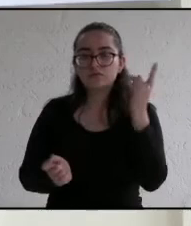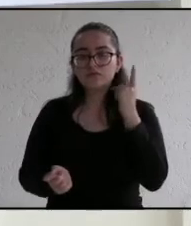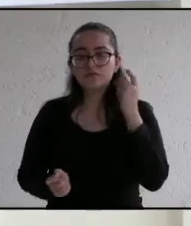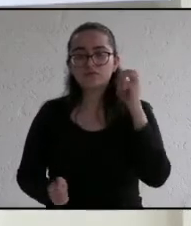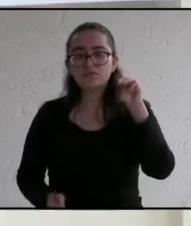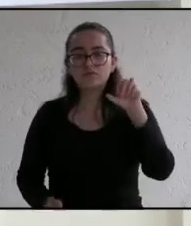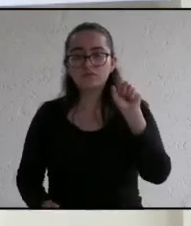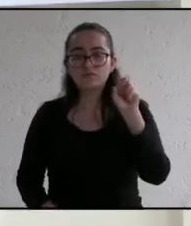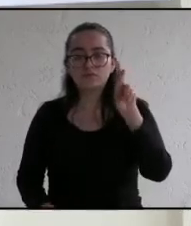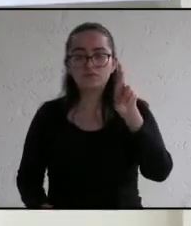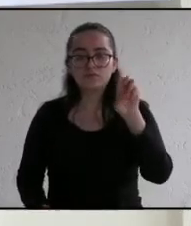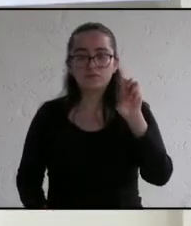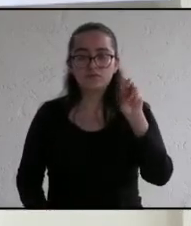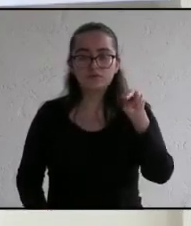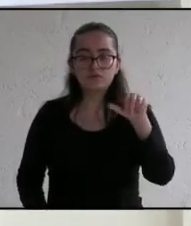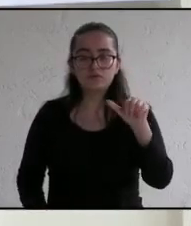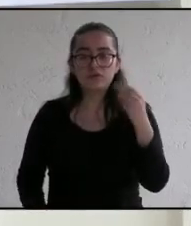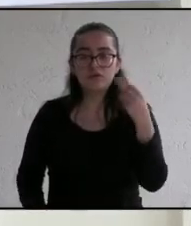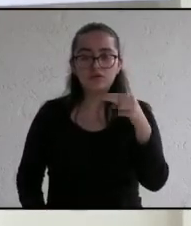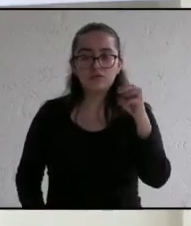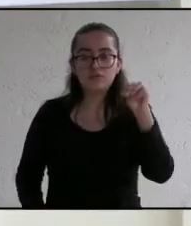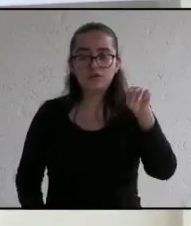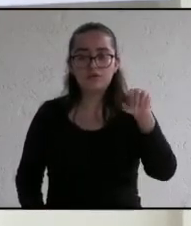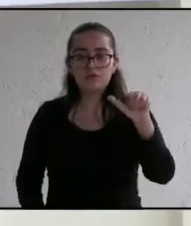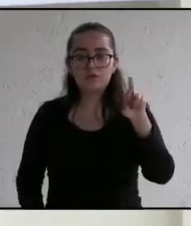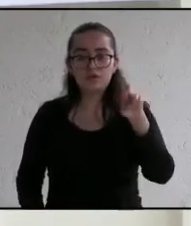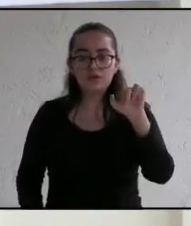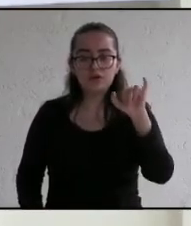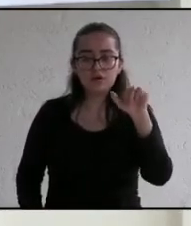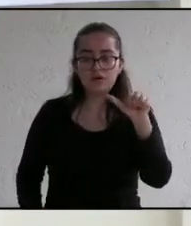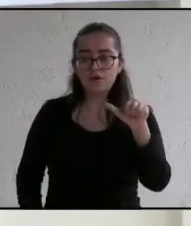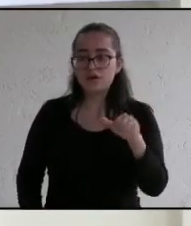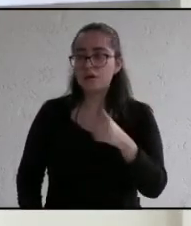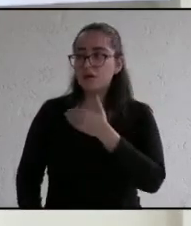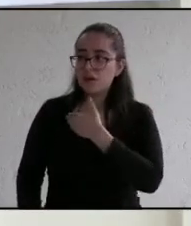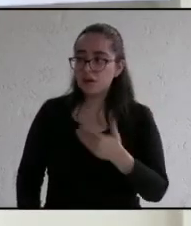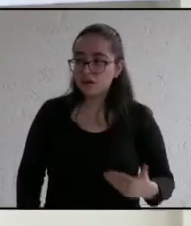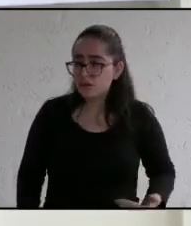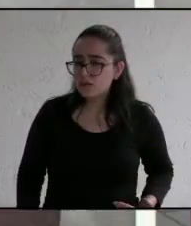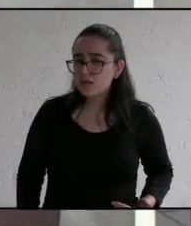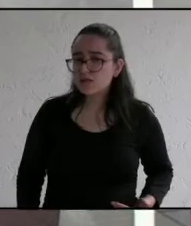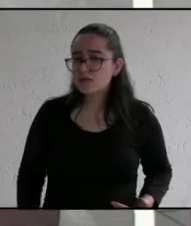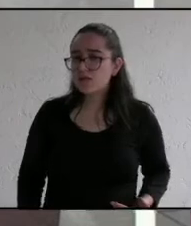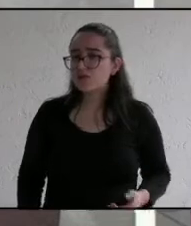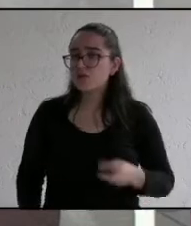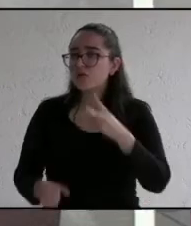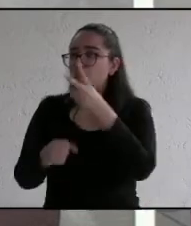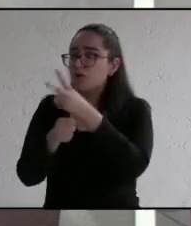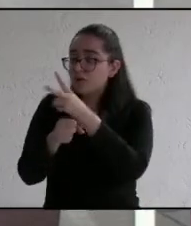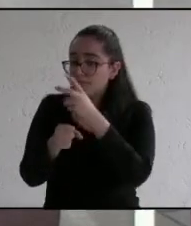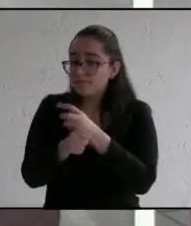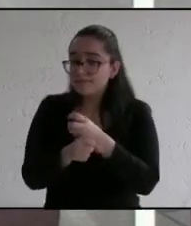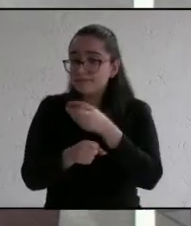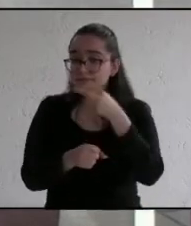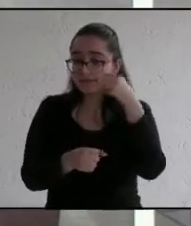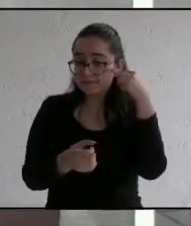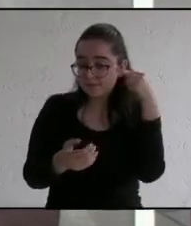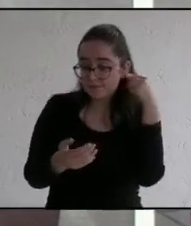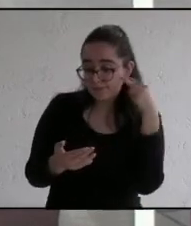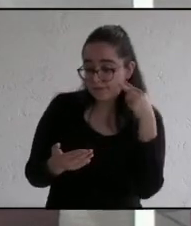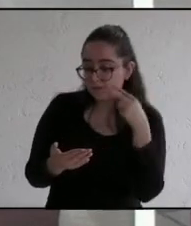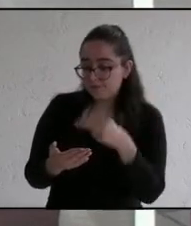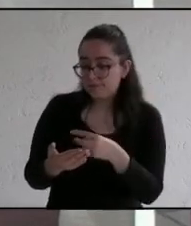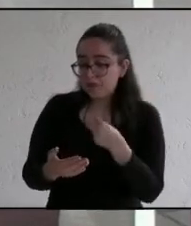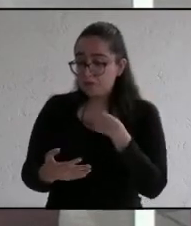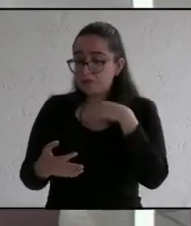Morena María Esther López Callejas Adelante candidata candidato lo invito a checar todo el